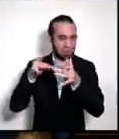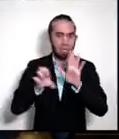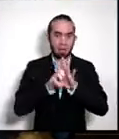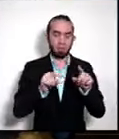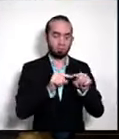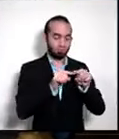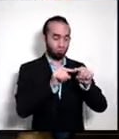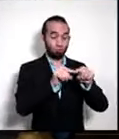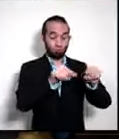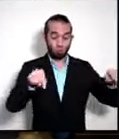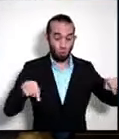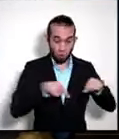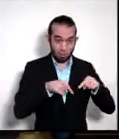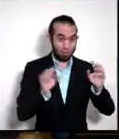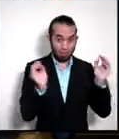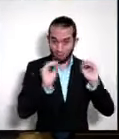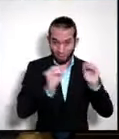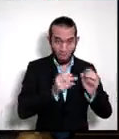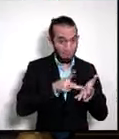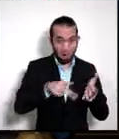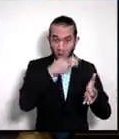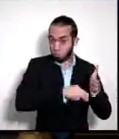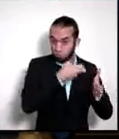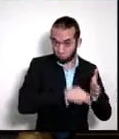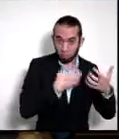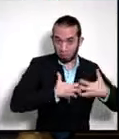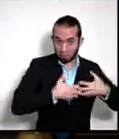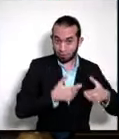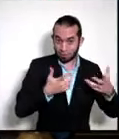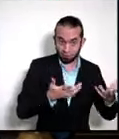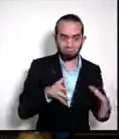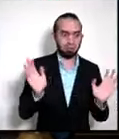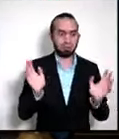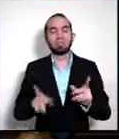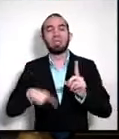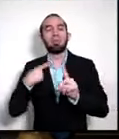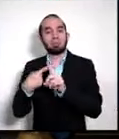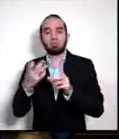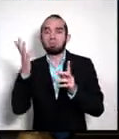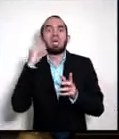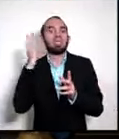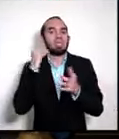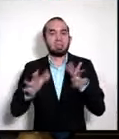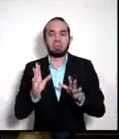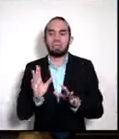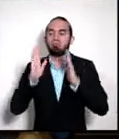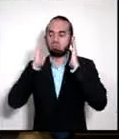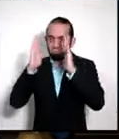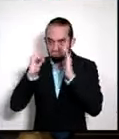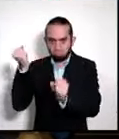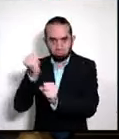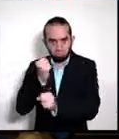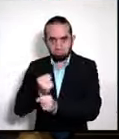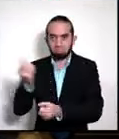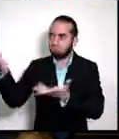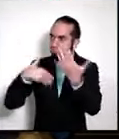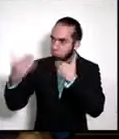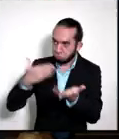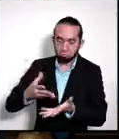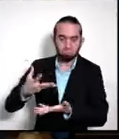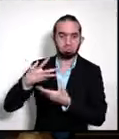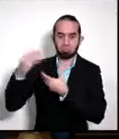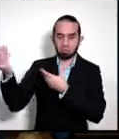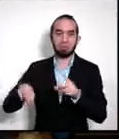entonces ya nosotros tenemos muchísima experiencia trabajando atendiendo inversionistas extranjeros la BUI la